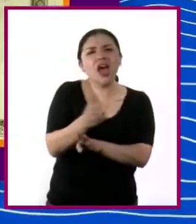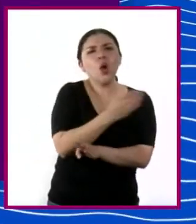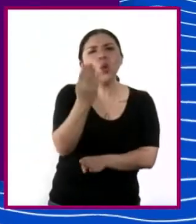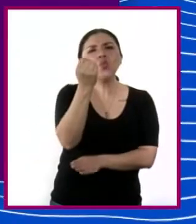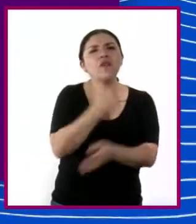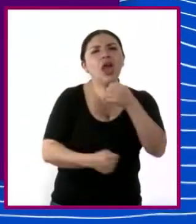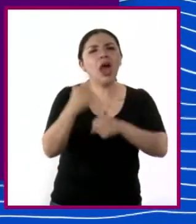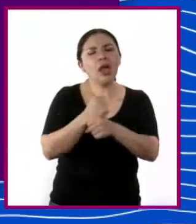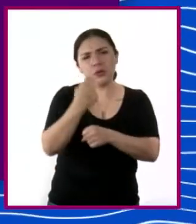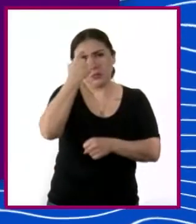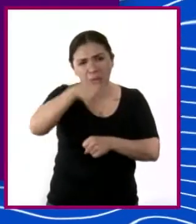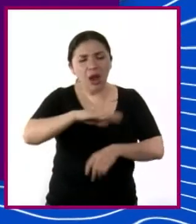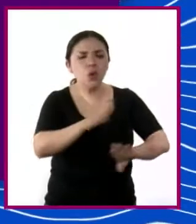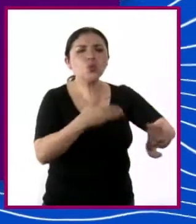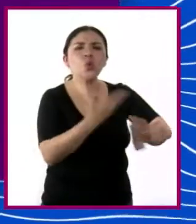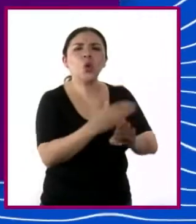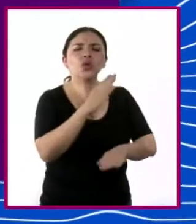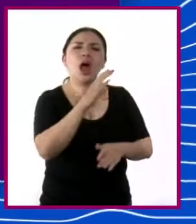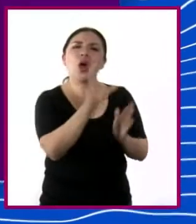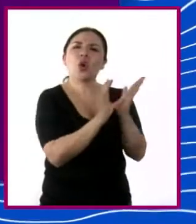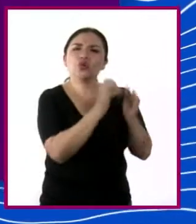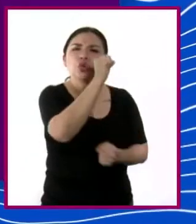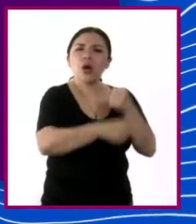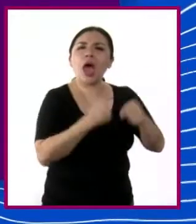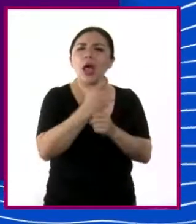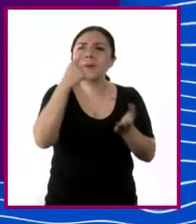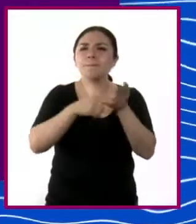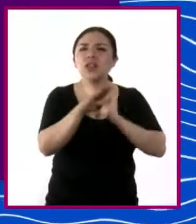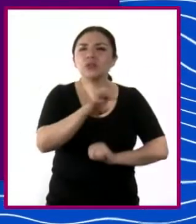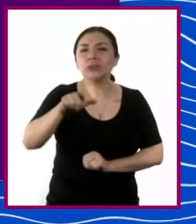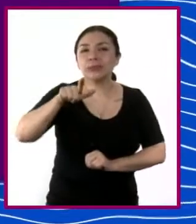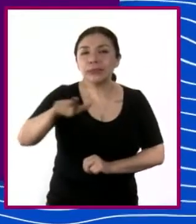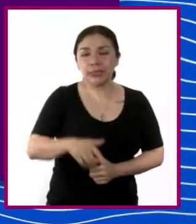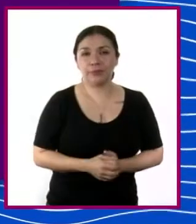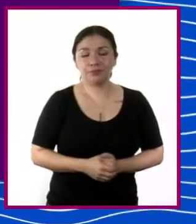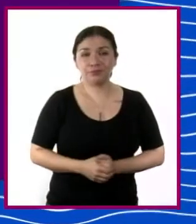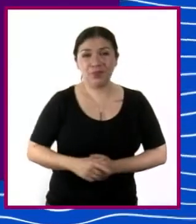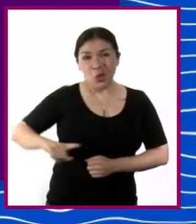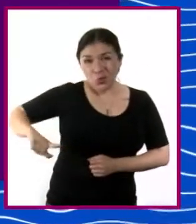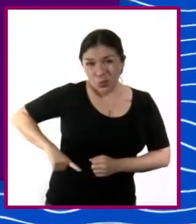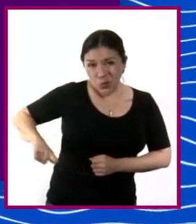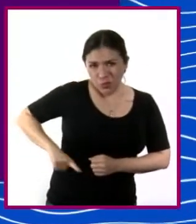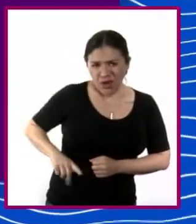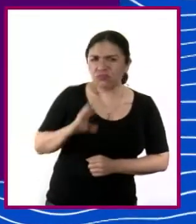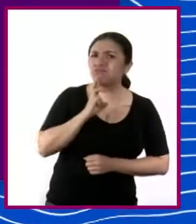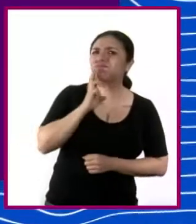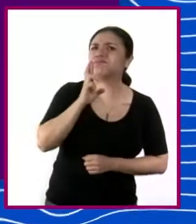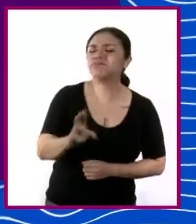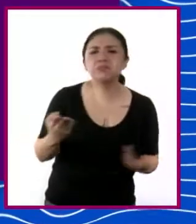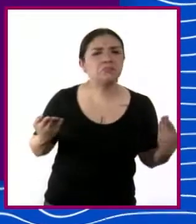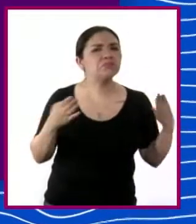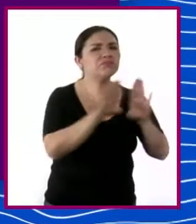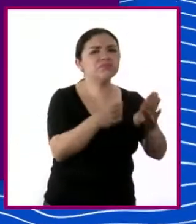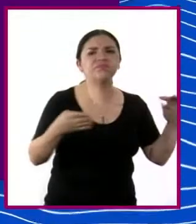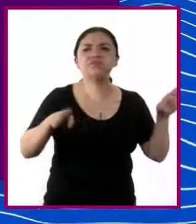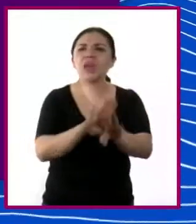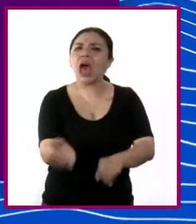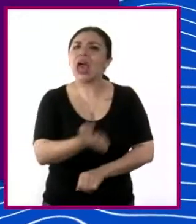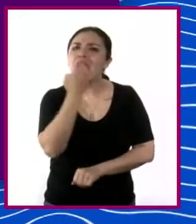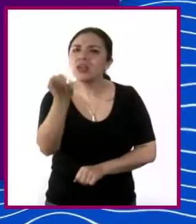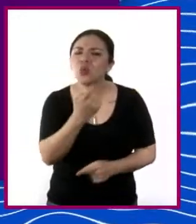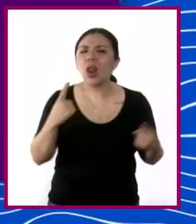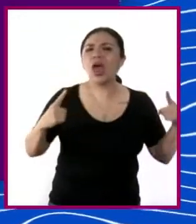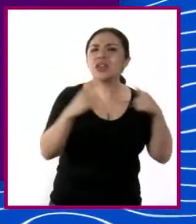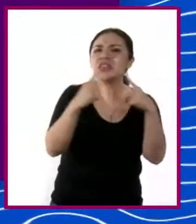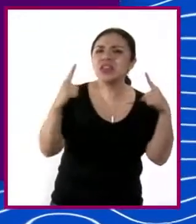antes contra la Constitución de 1917. El gobierno respondió cerrando escuelas y conventos